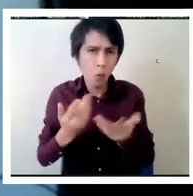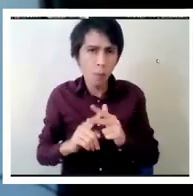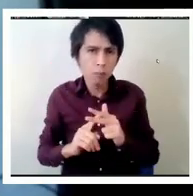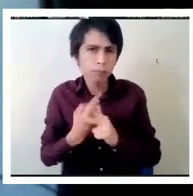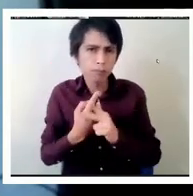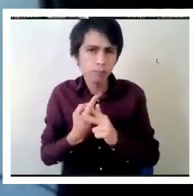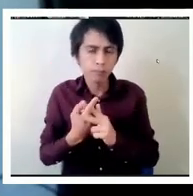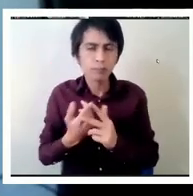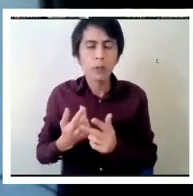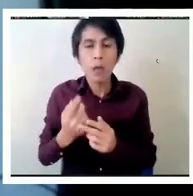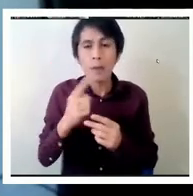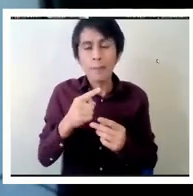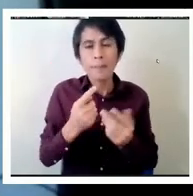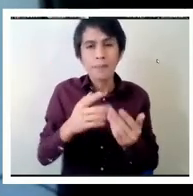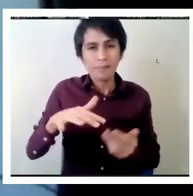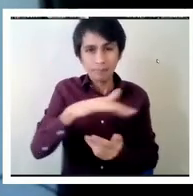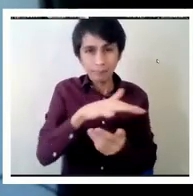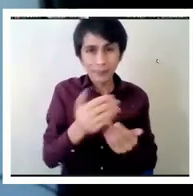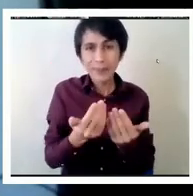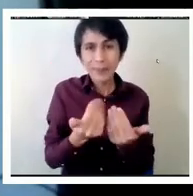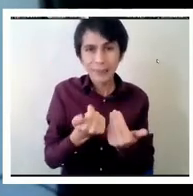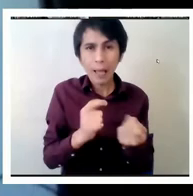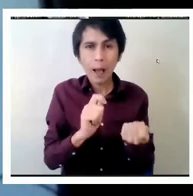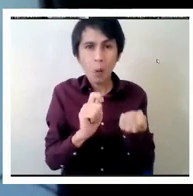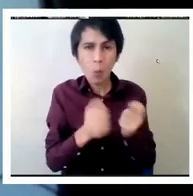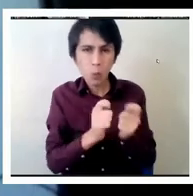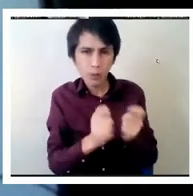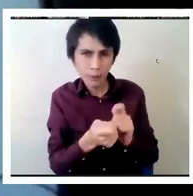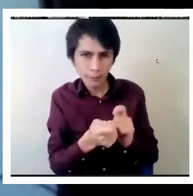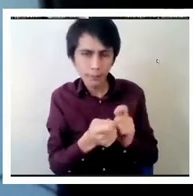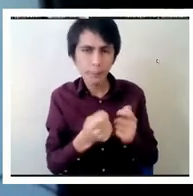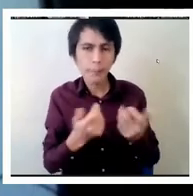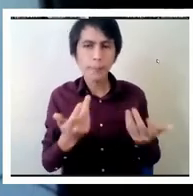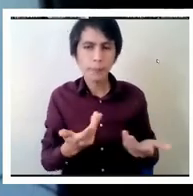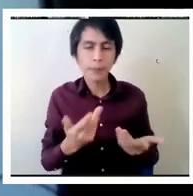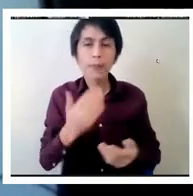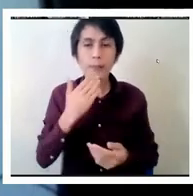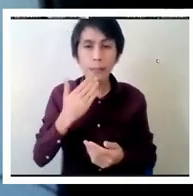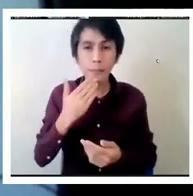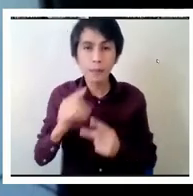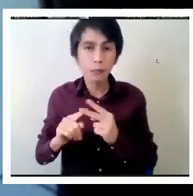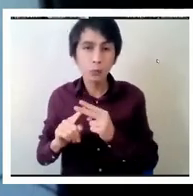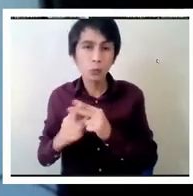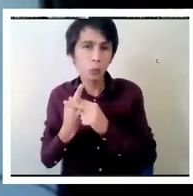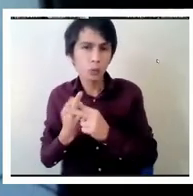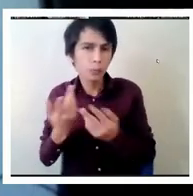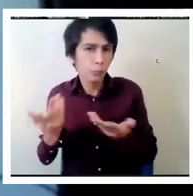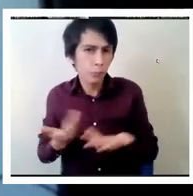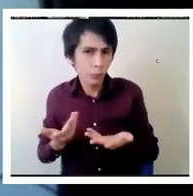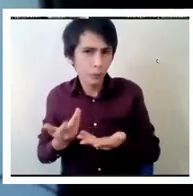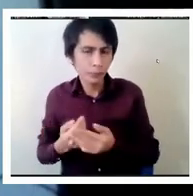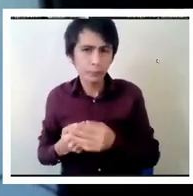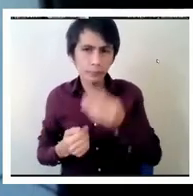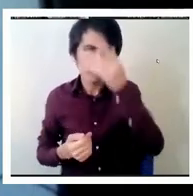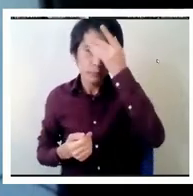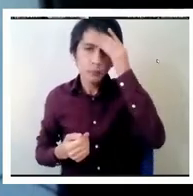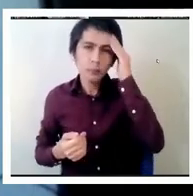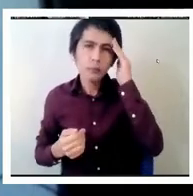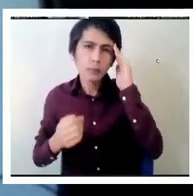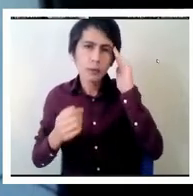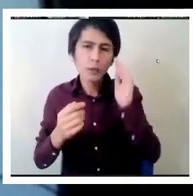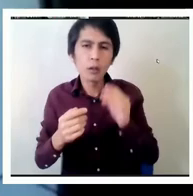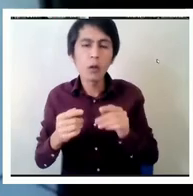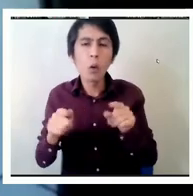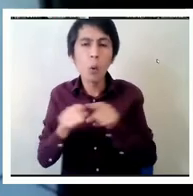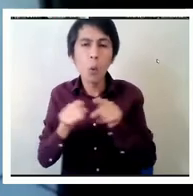necesidades de ajustes que implicó la educación a instancia, pero también surgen a partir de una remirada a los